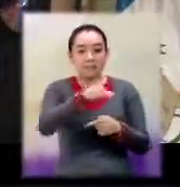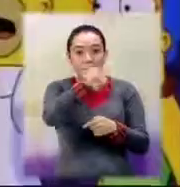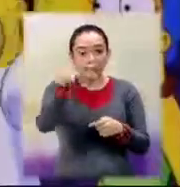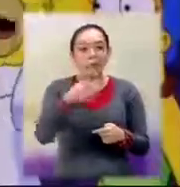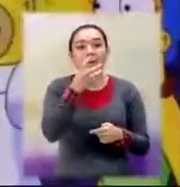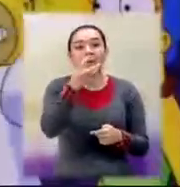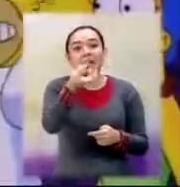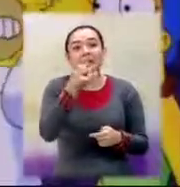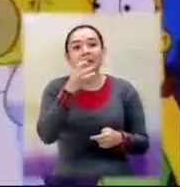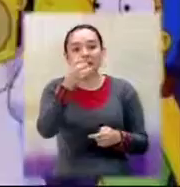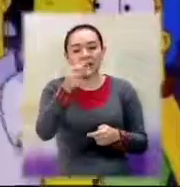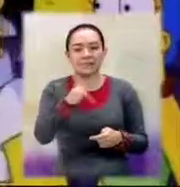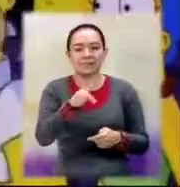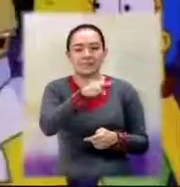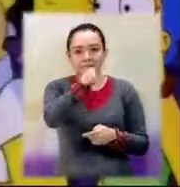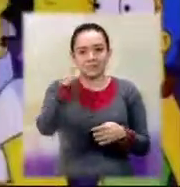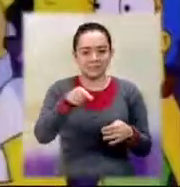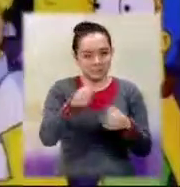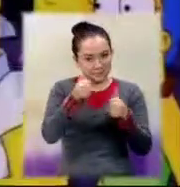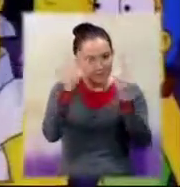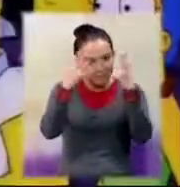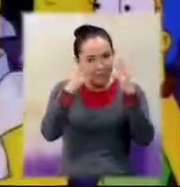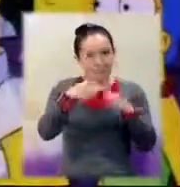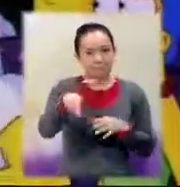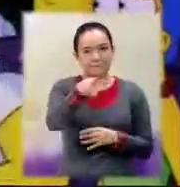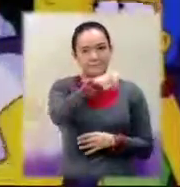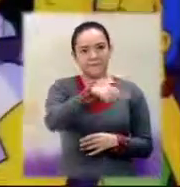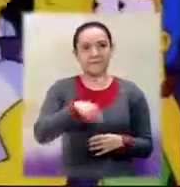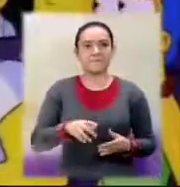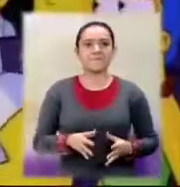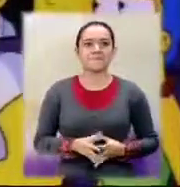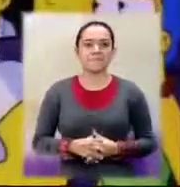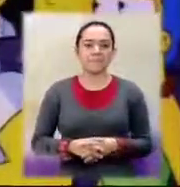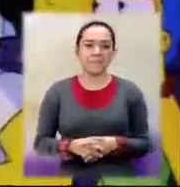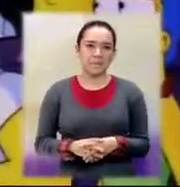periodista. Funciona a muchos niveles.